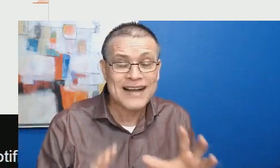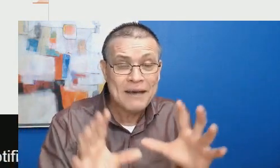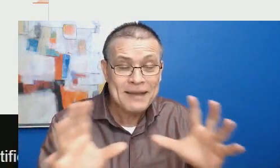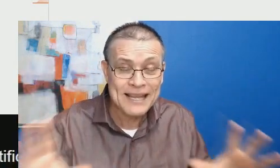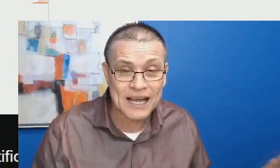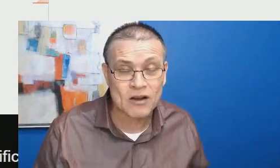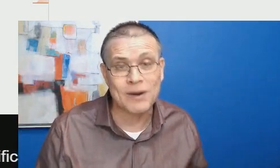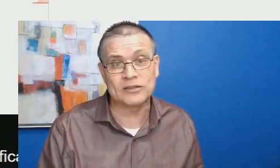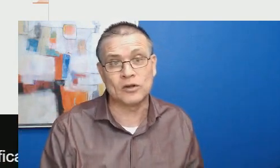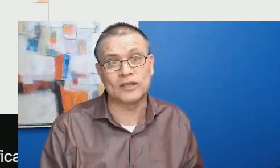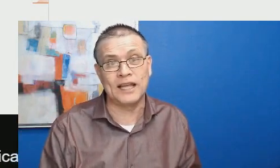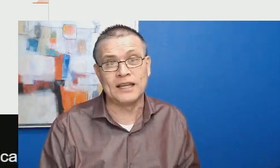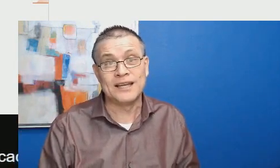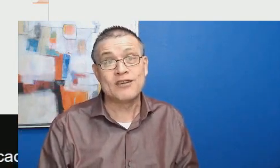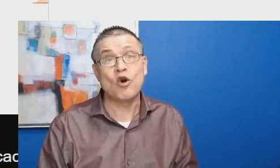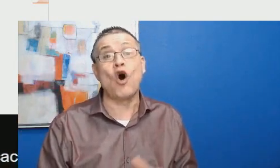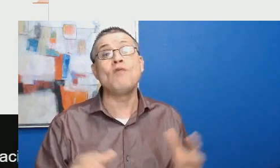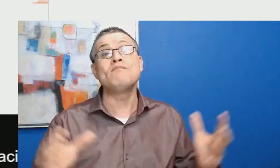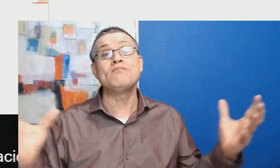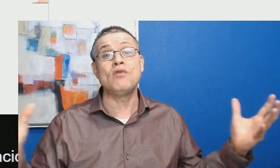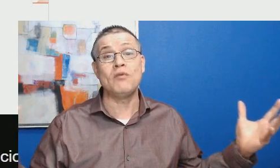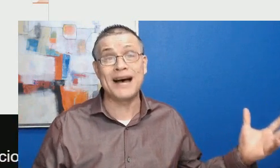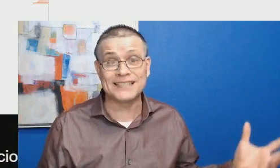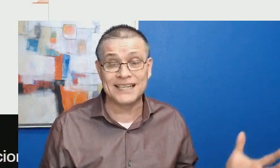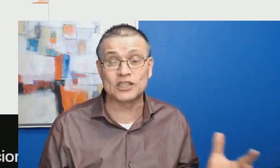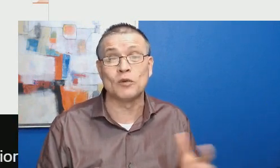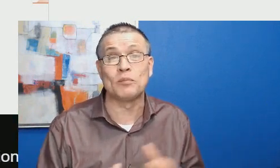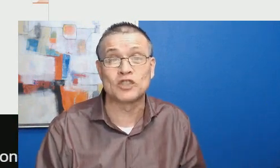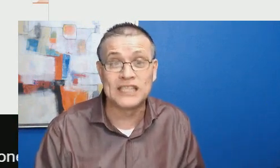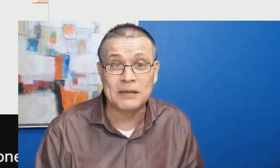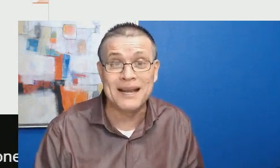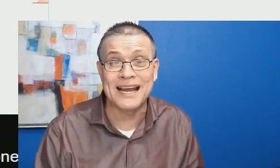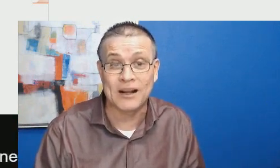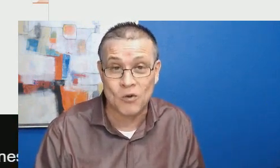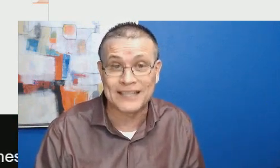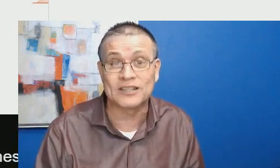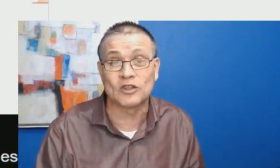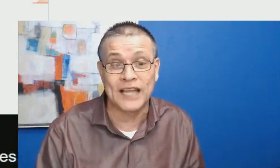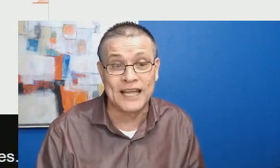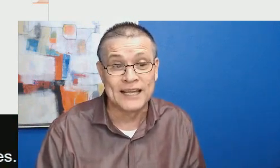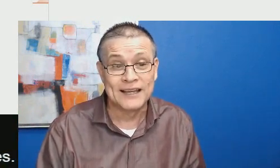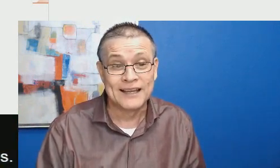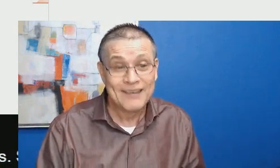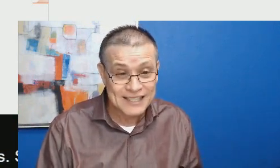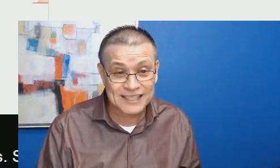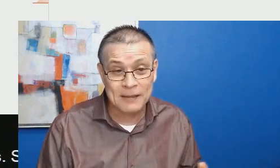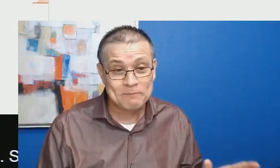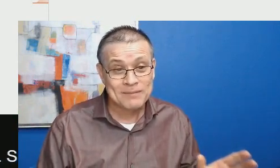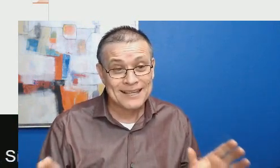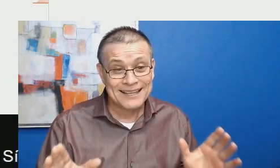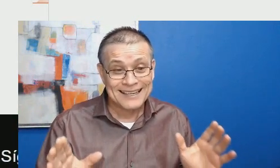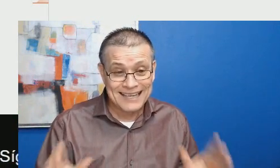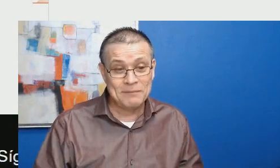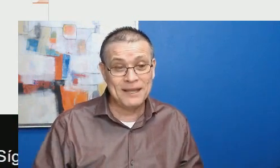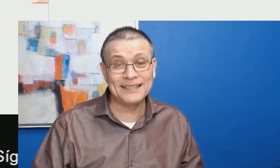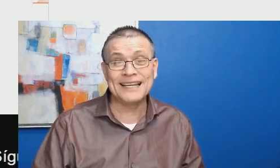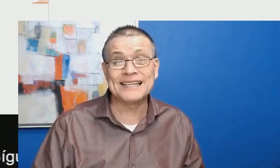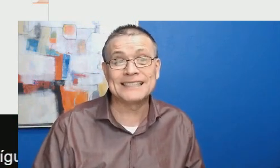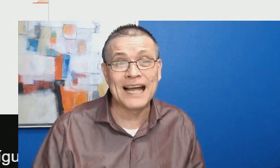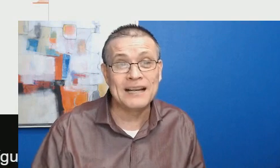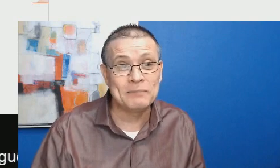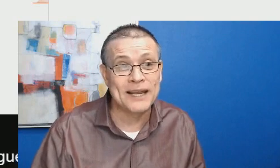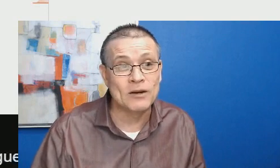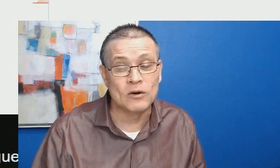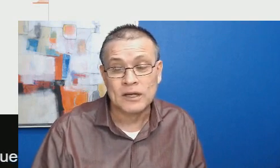no cabe en la 4T. ¿Cómo va a ser esto posible en la 4T? Es que realmente